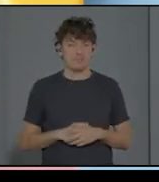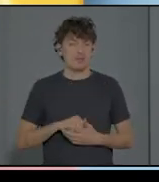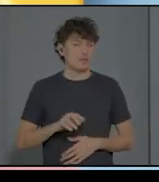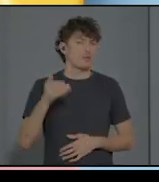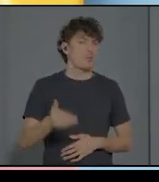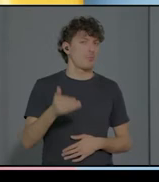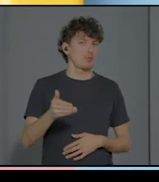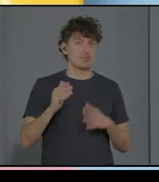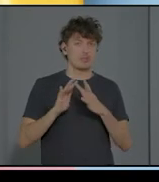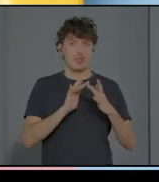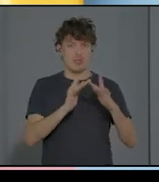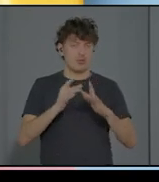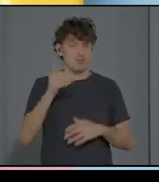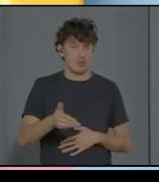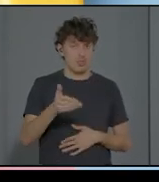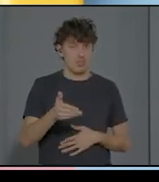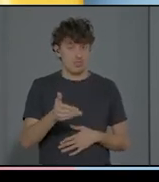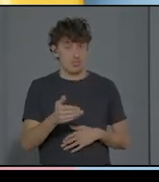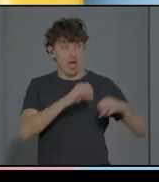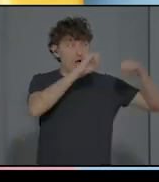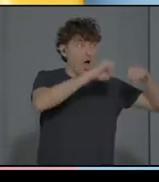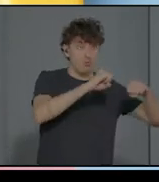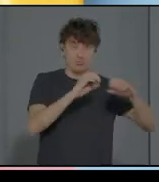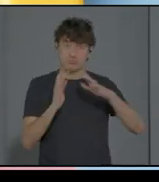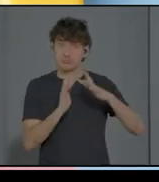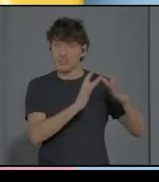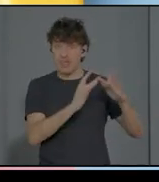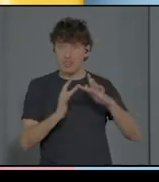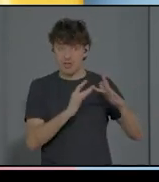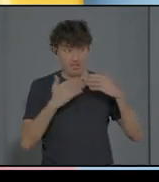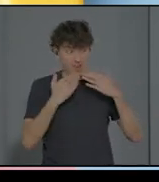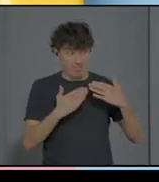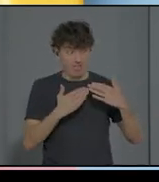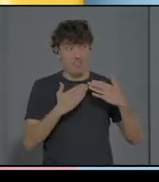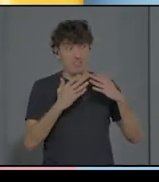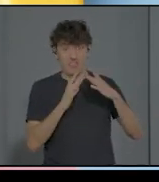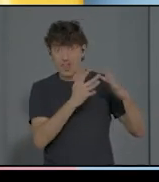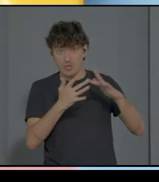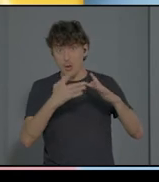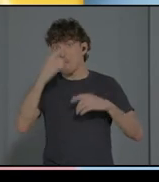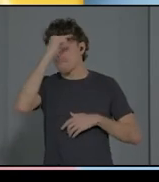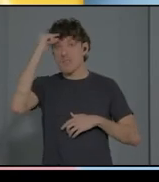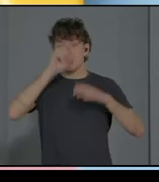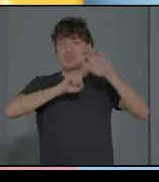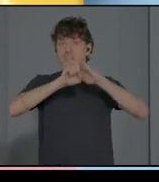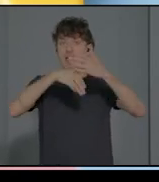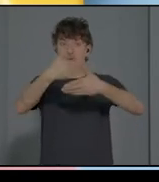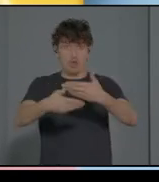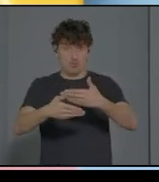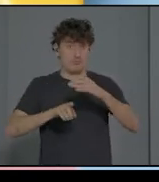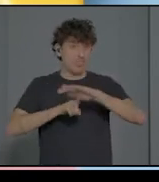del niño. Sin la interacción no se forma la mente. El desarrollo mental es debido precisamente a esta interacción.